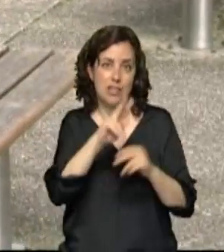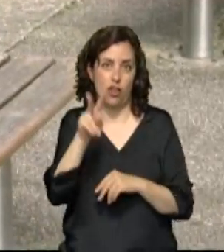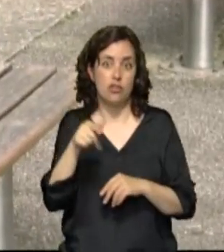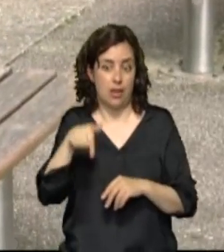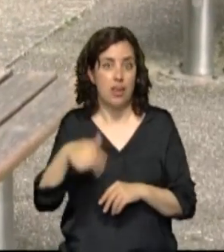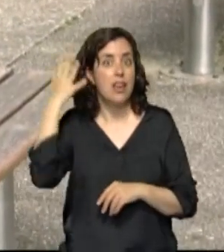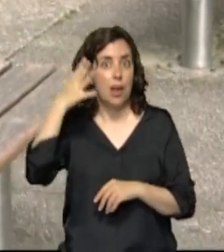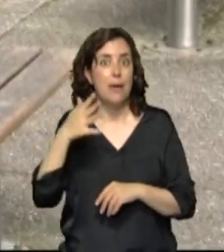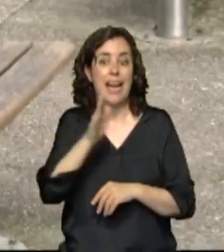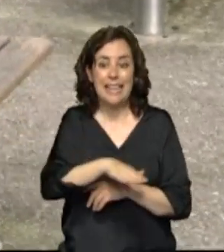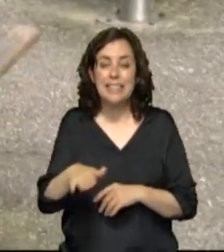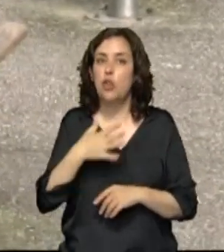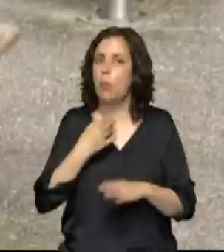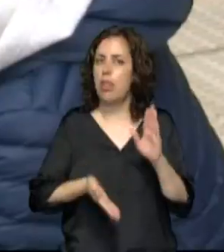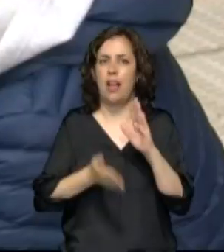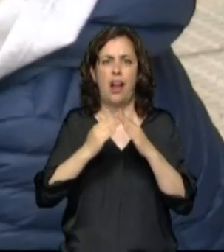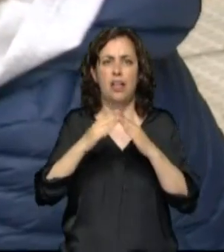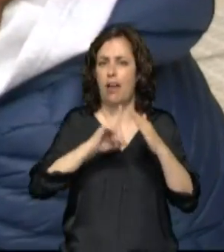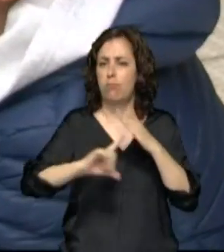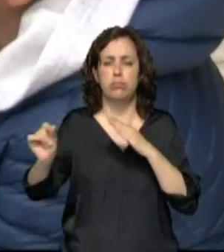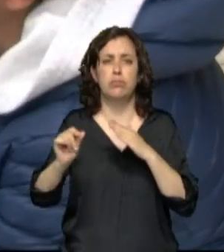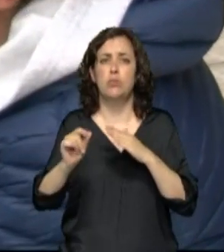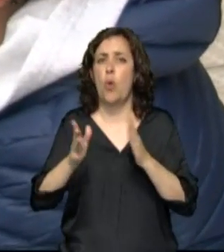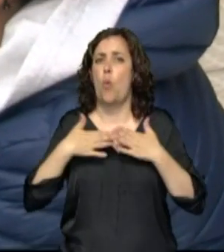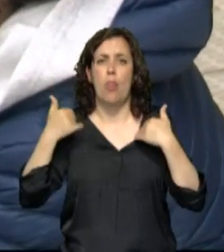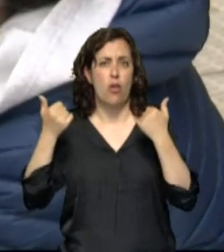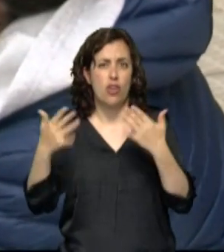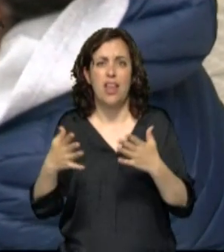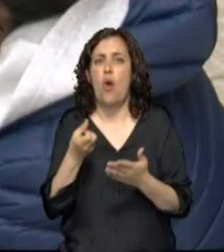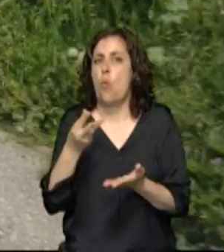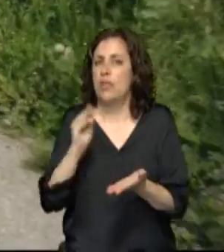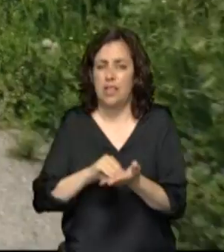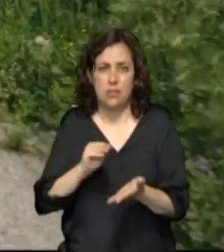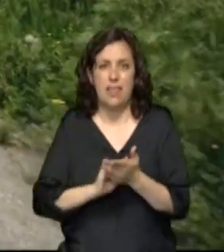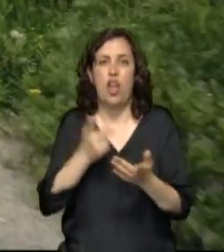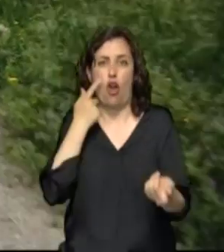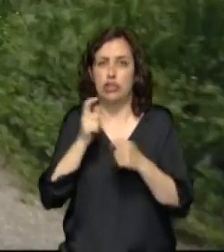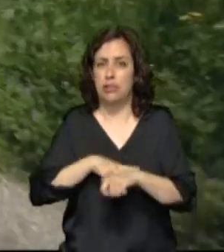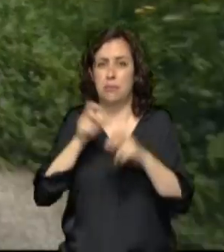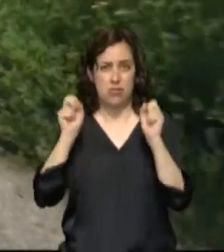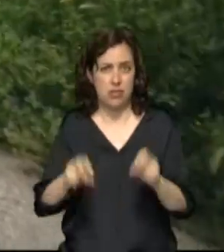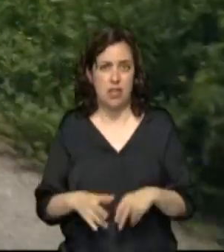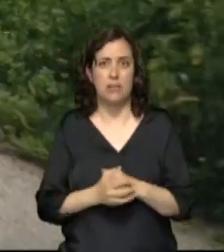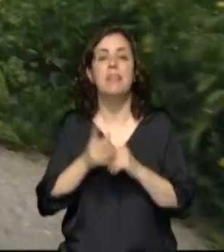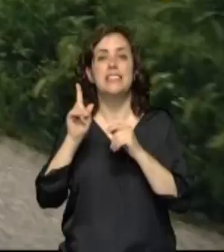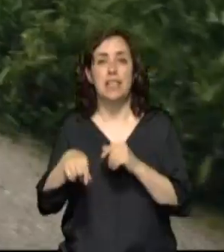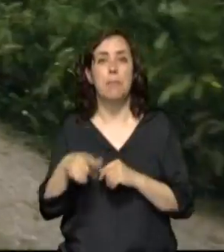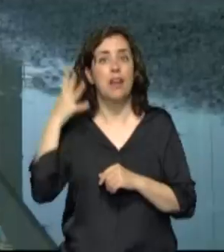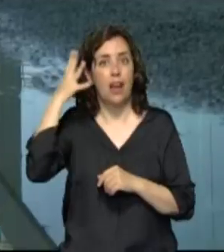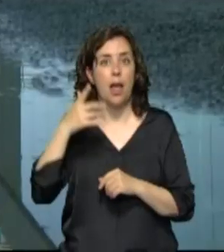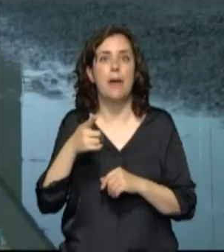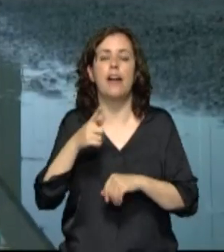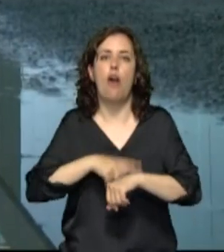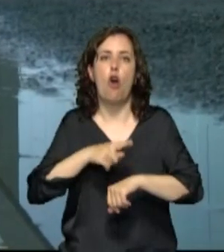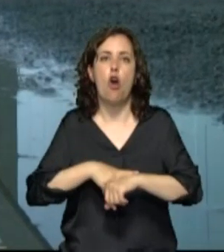podrán salir de casa a cualquier hora sin límite de tiempo y todas las veces que quieran. También quedan eliminadas ya en estos municipios las franjas